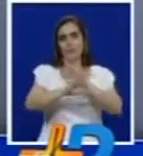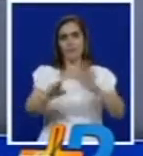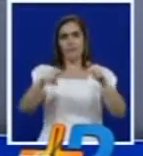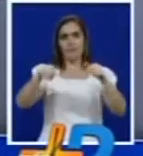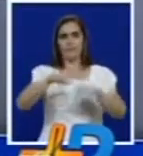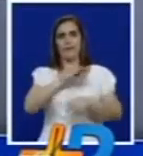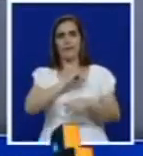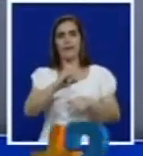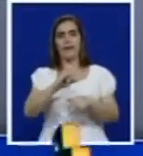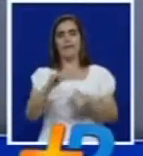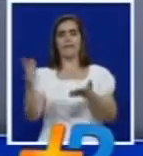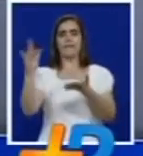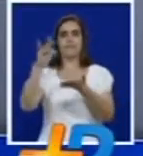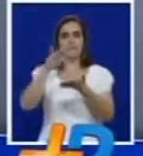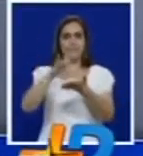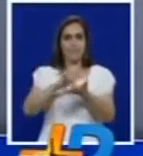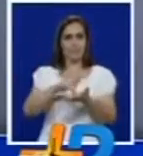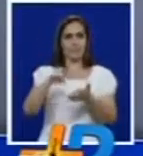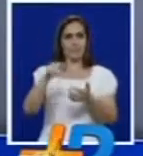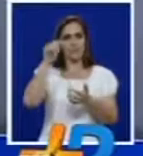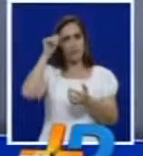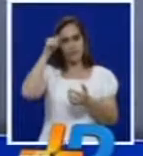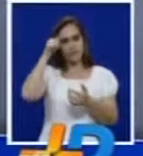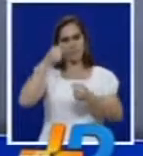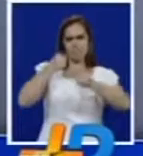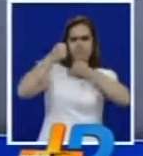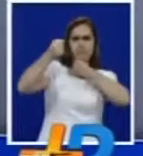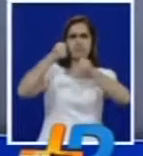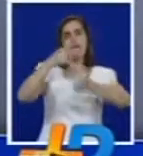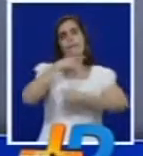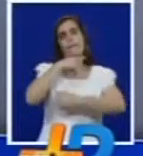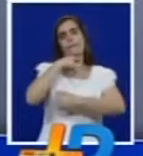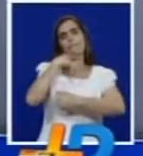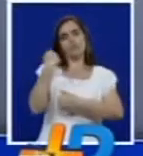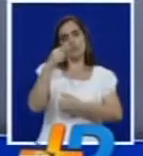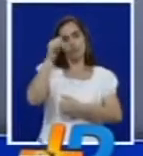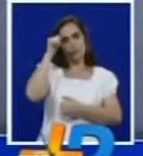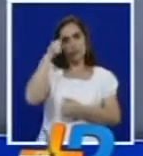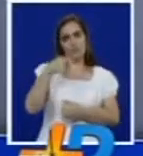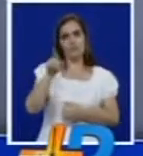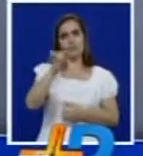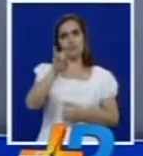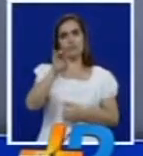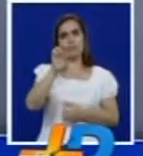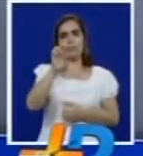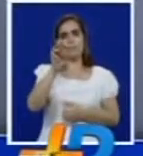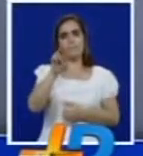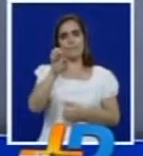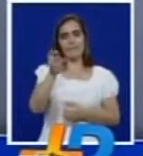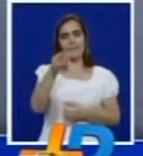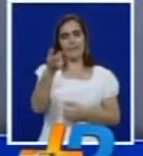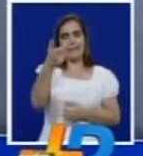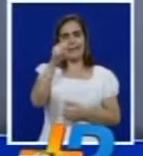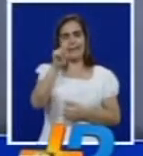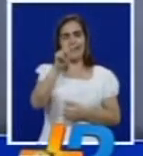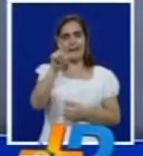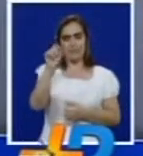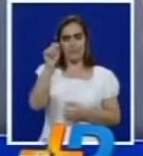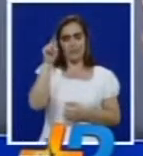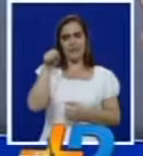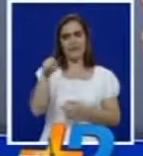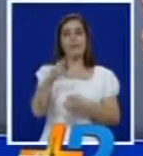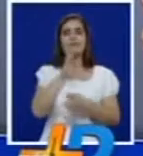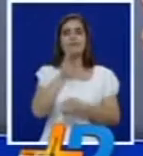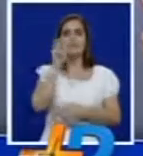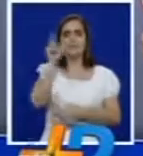en Cali regresando después de perder el centro como campeón mundial super gallo hablo del boxeador Jonathan el Momo